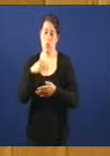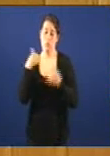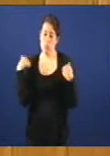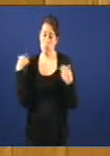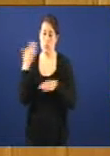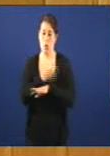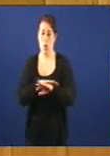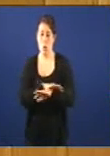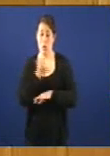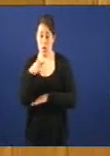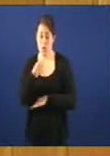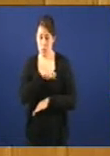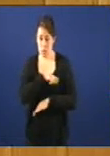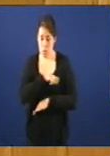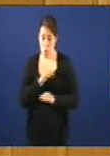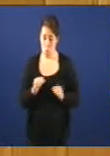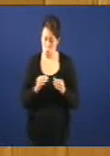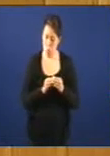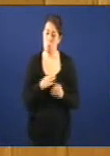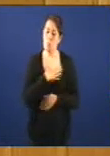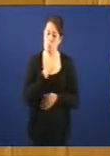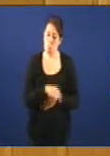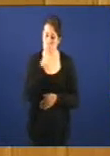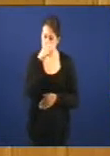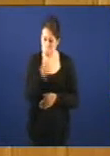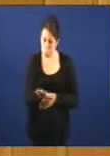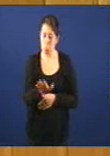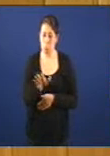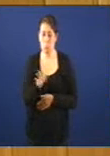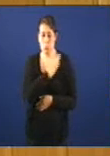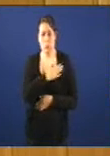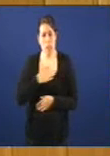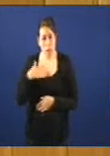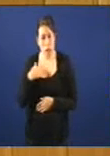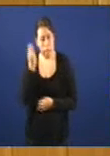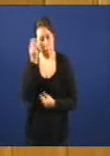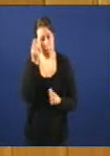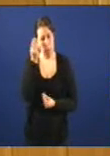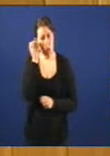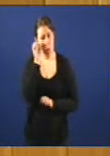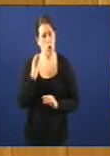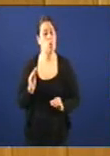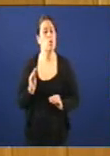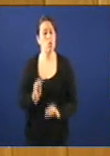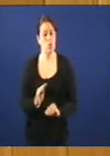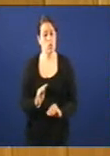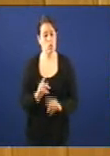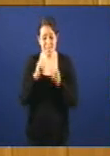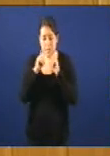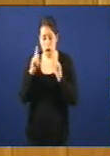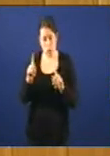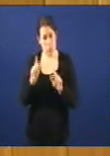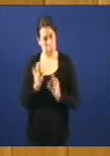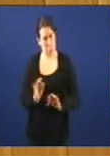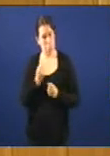é que o seu grupo está no seu dereito de denunciar ante os tribunais o que lle parezca oportuno en este caso faltaría